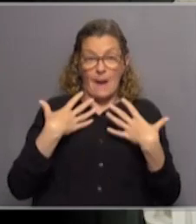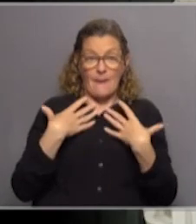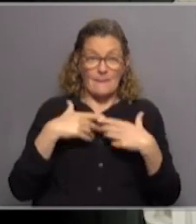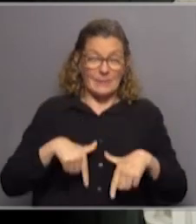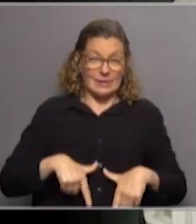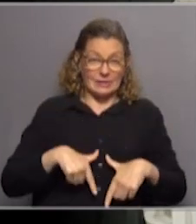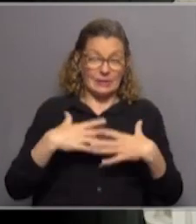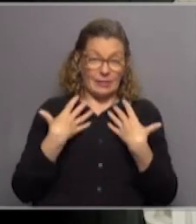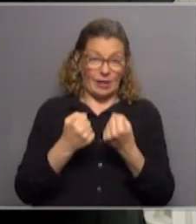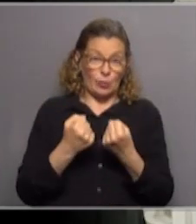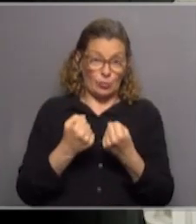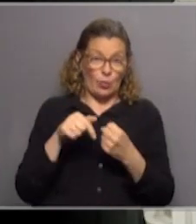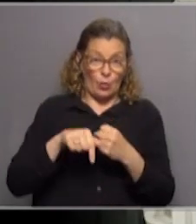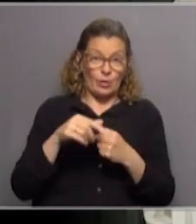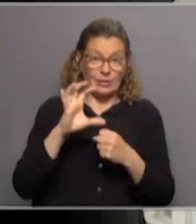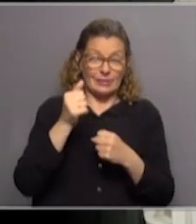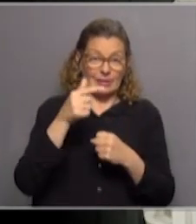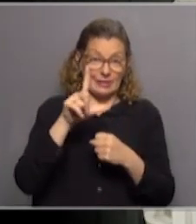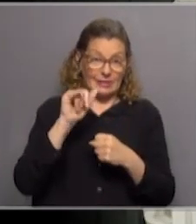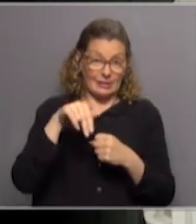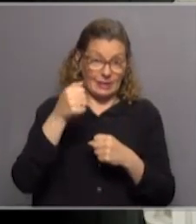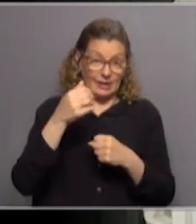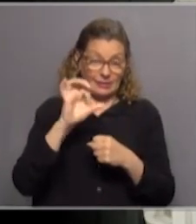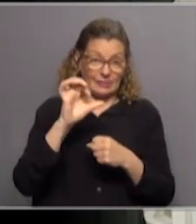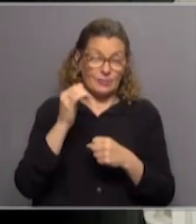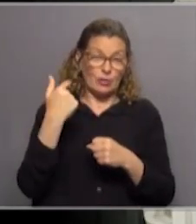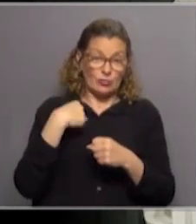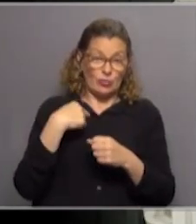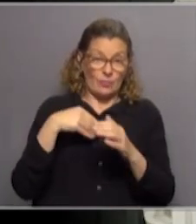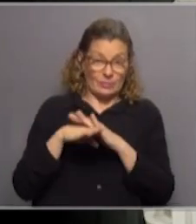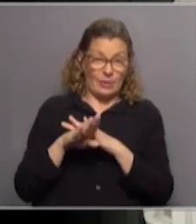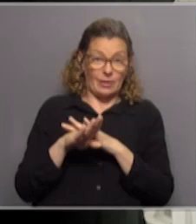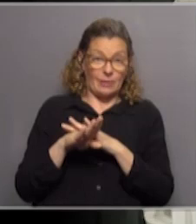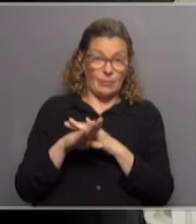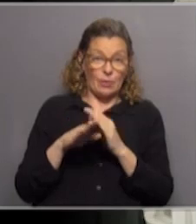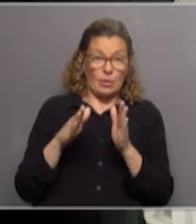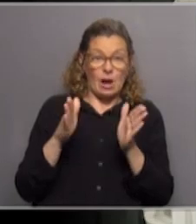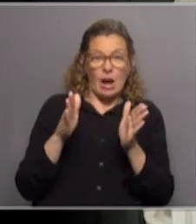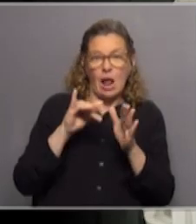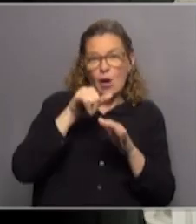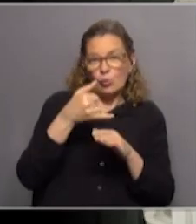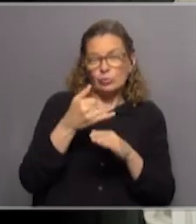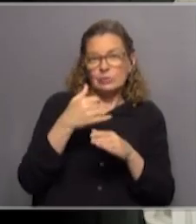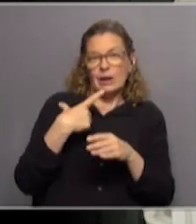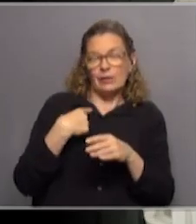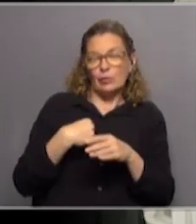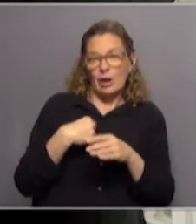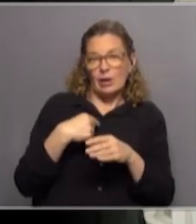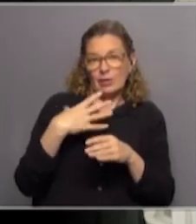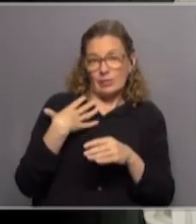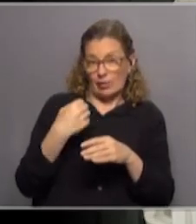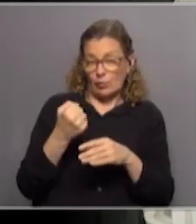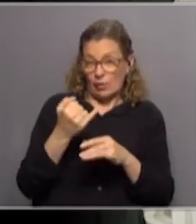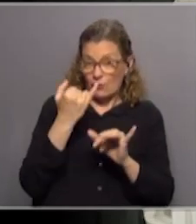en este caso es el ministro Salinas pero yo integraba en el primer periodo en el que no fui ministro integré la Junta Nacional de Salud y tanto el doctor Basso como yo